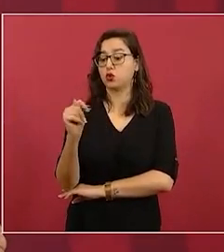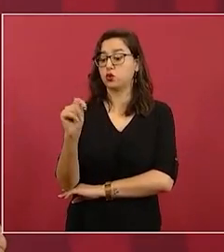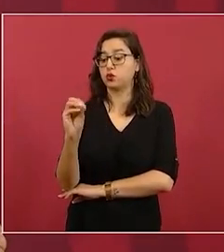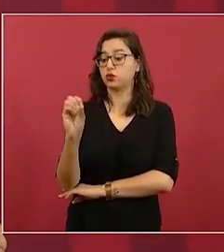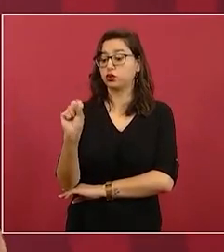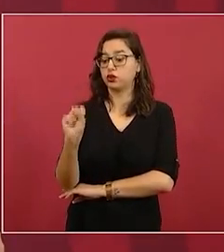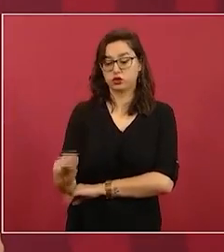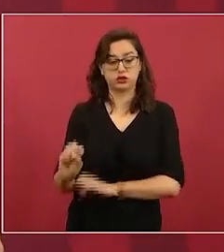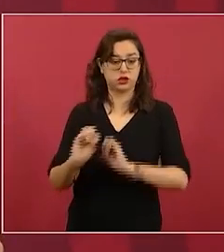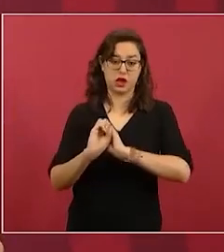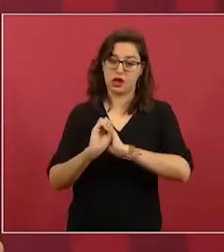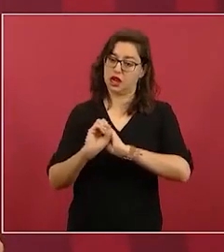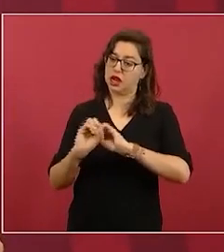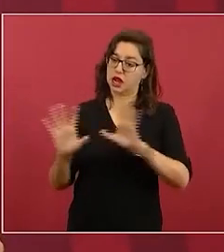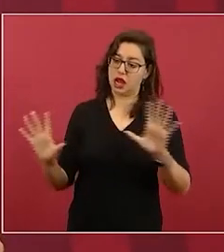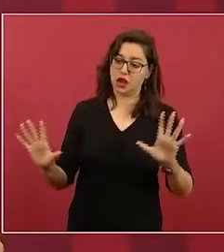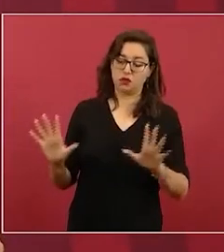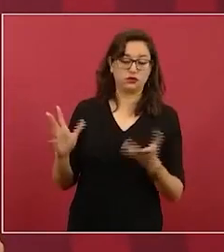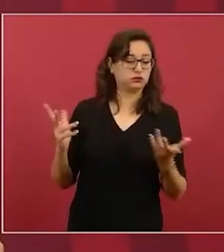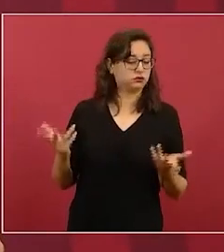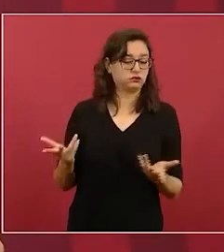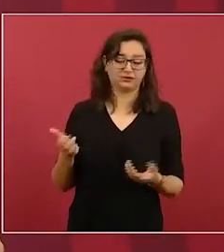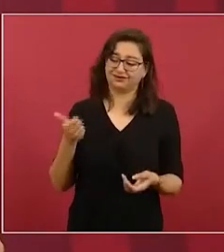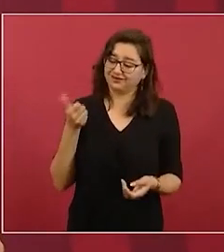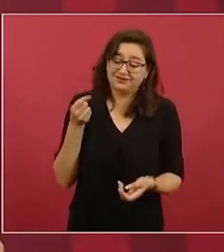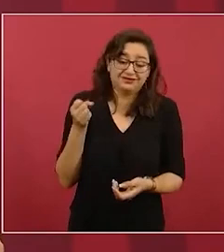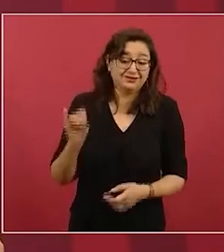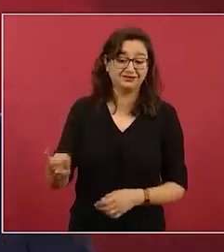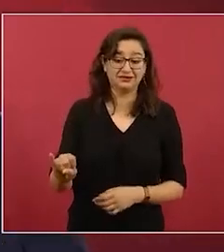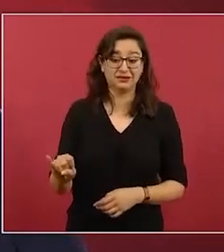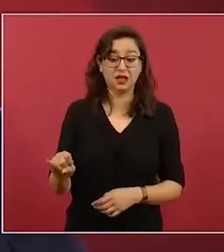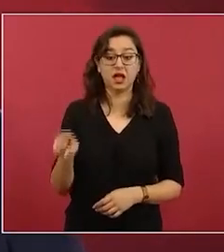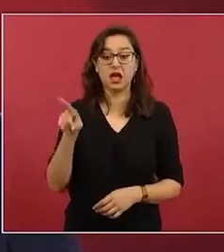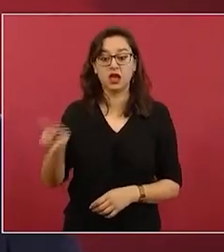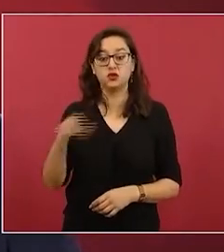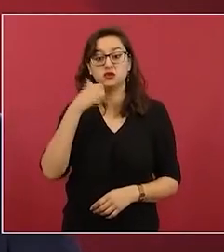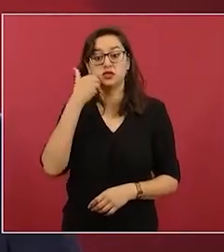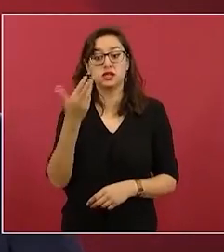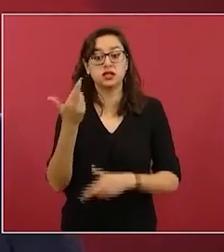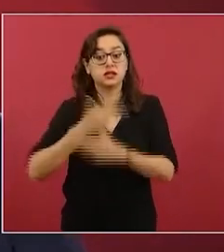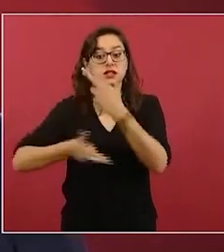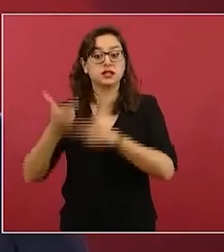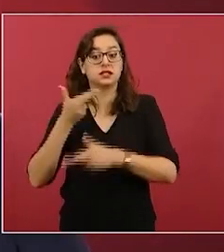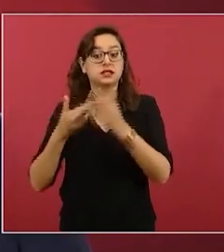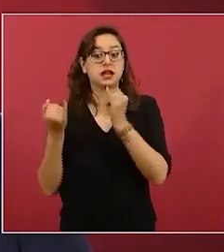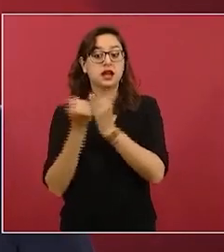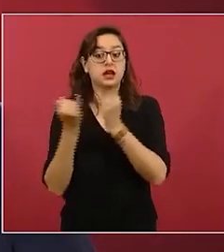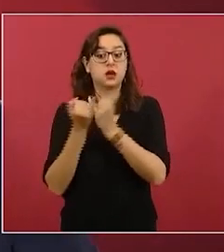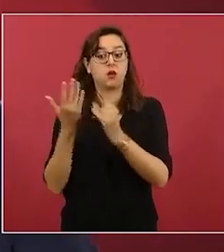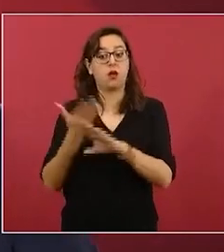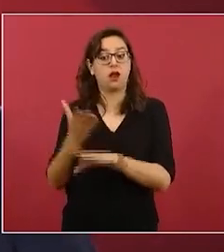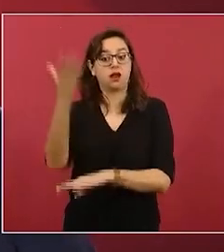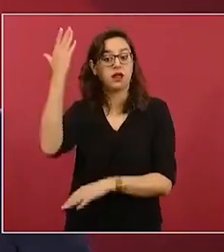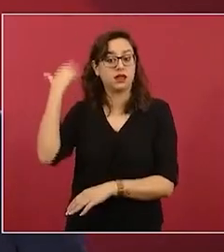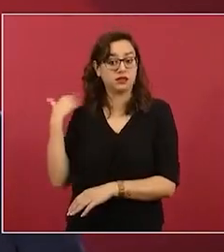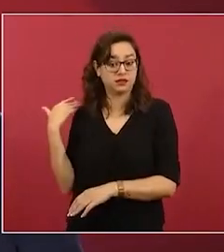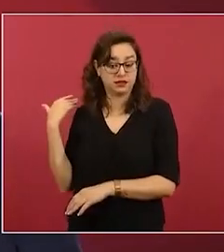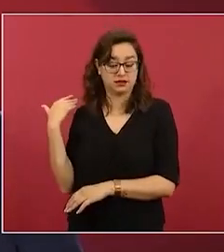lo que quieren es mantener el mismo régimen y